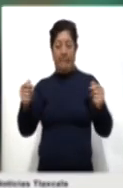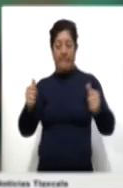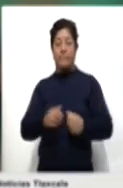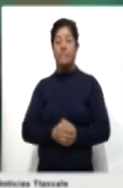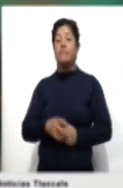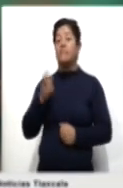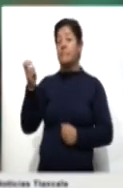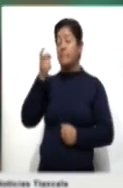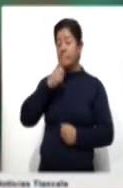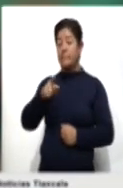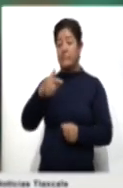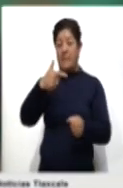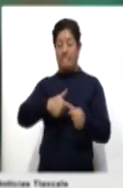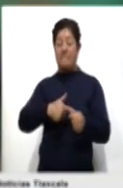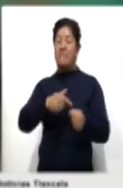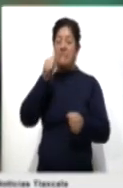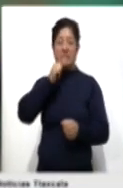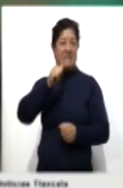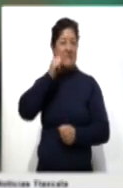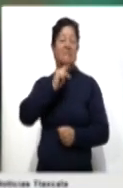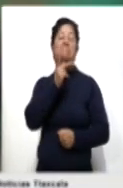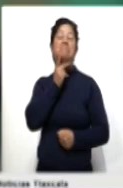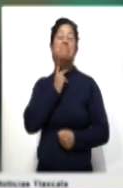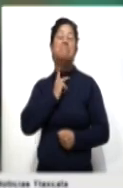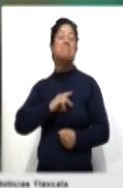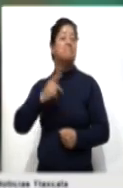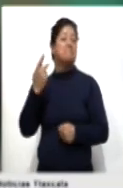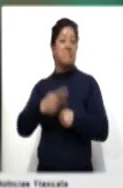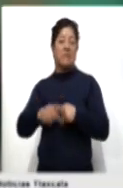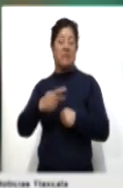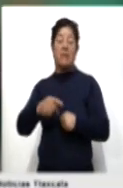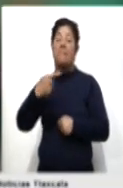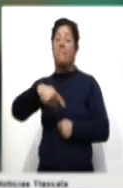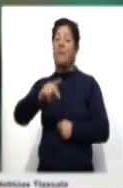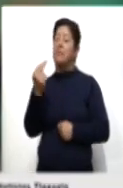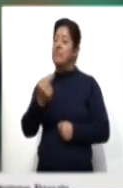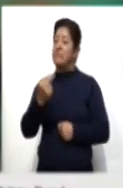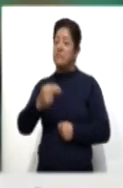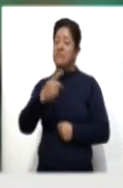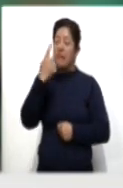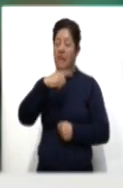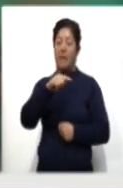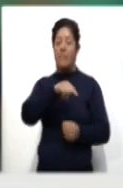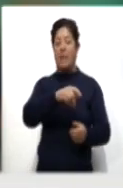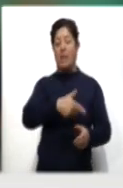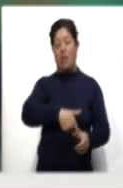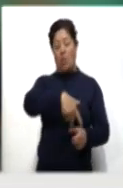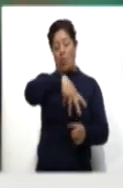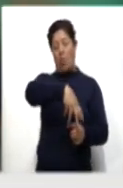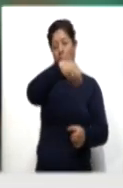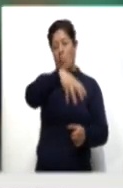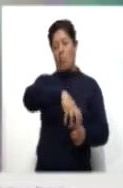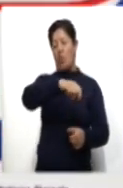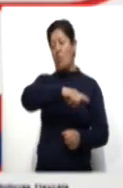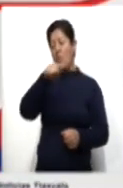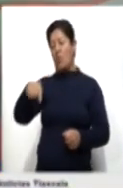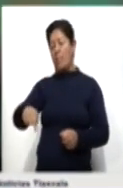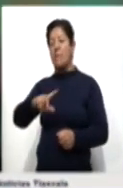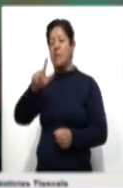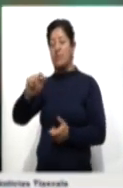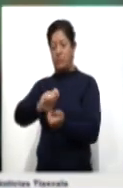calificó la actividad petrolera como riesgosa, pero necesaria para extraer el crudo y posteriormente refinarlo para producir combustibles.